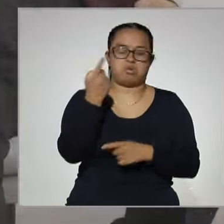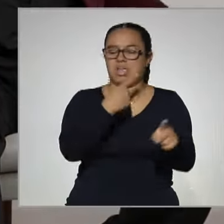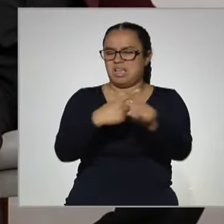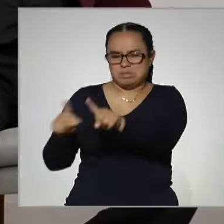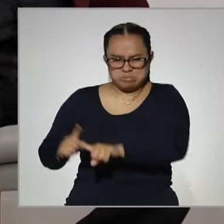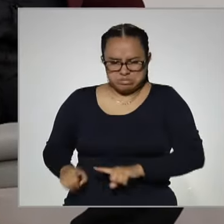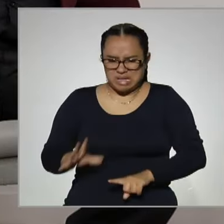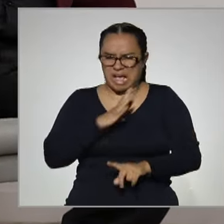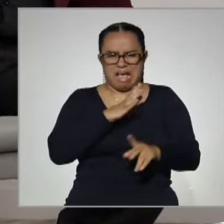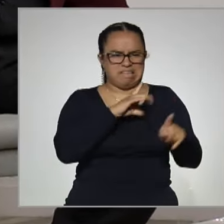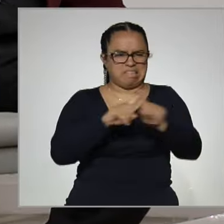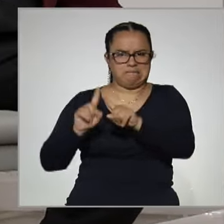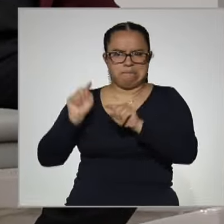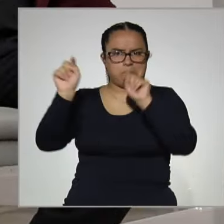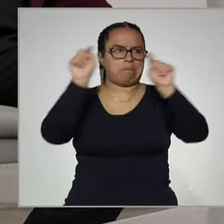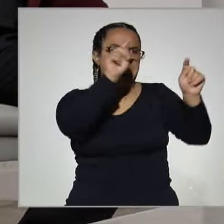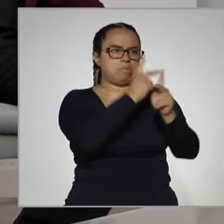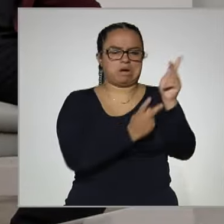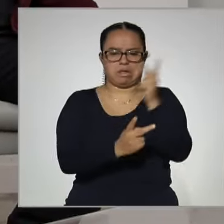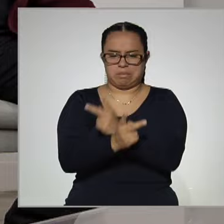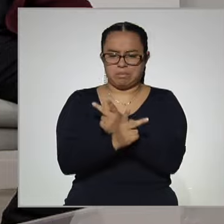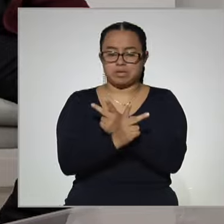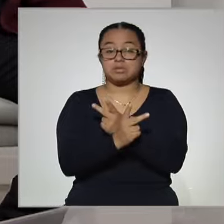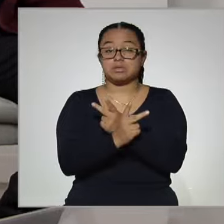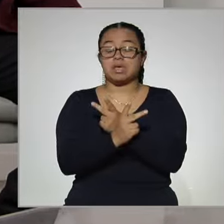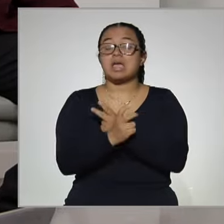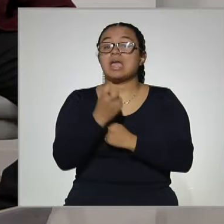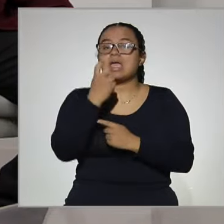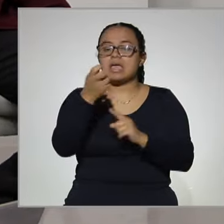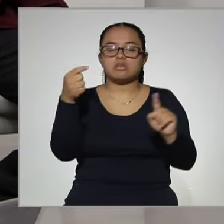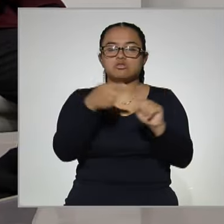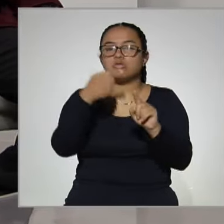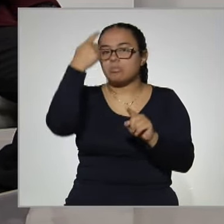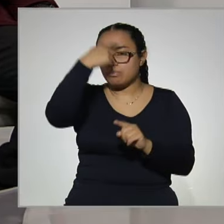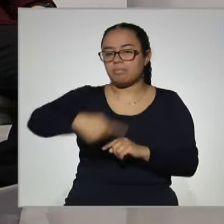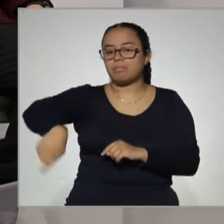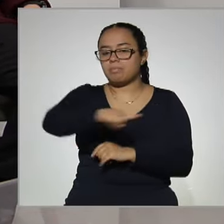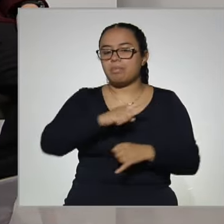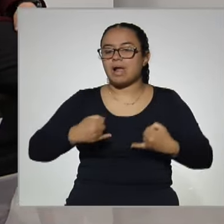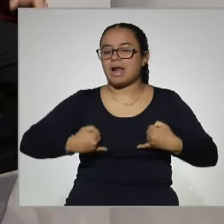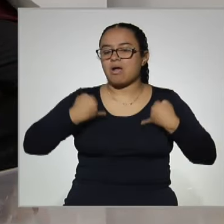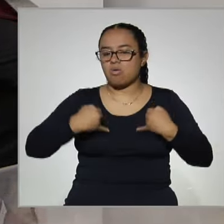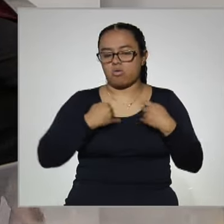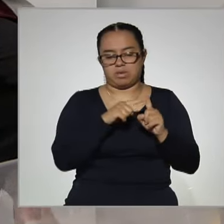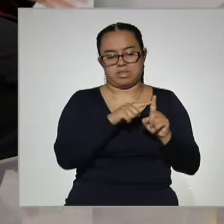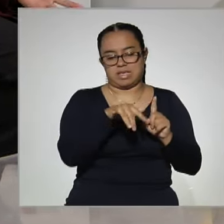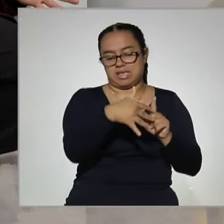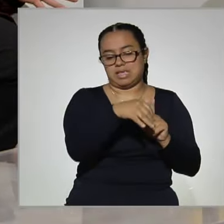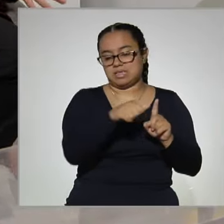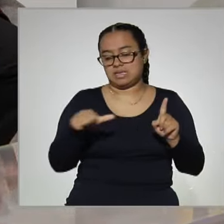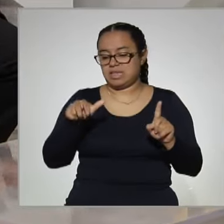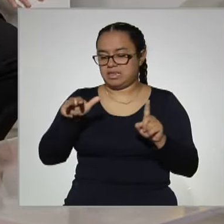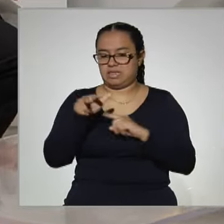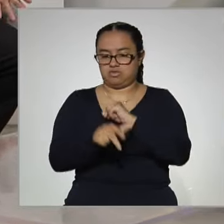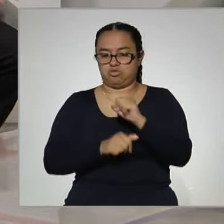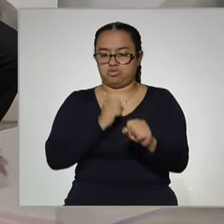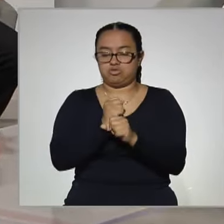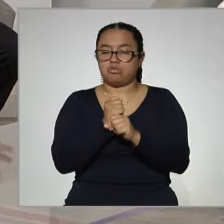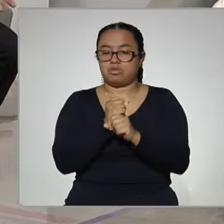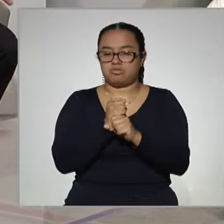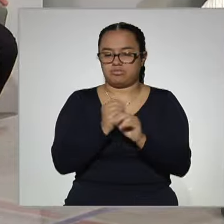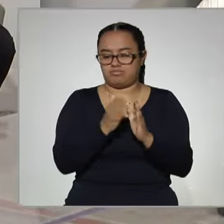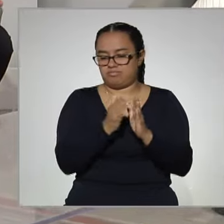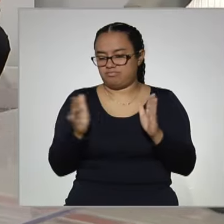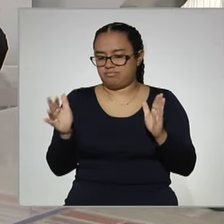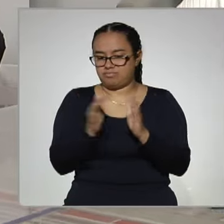muchas opciones escolarizadas que están pensadas principalmente para los jóvenes entre 15 y 18 años, los que están en la